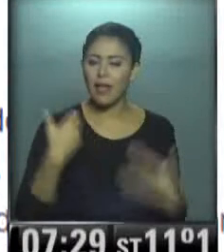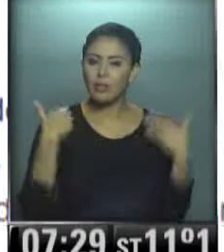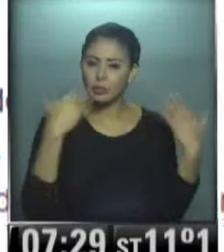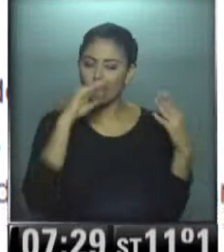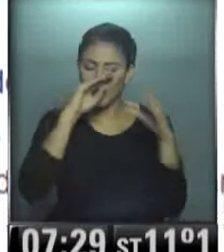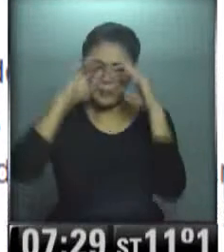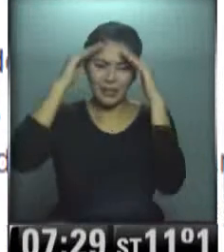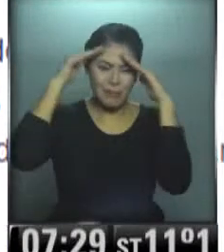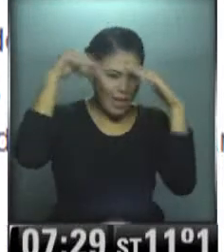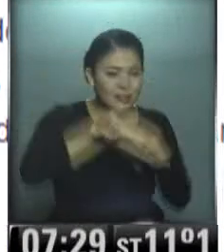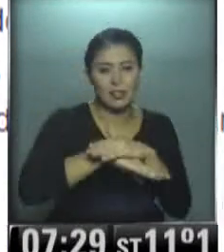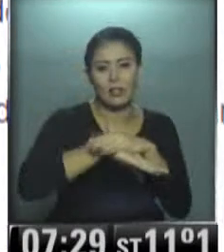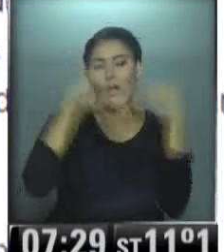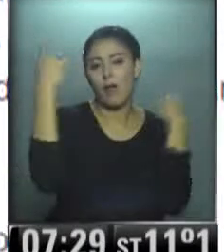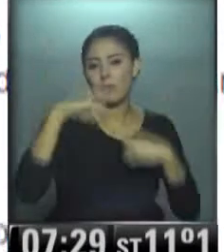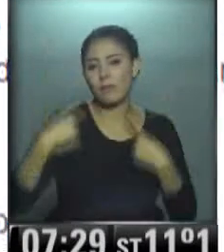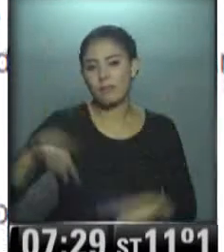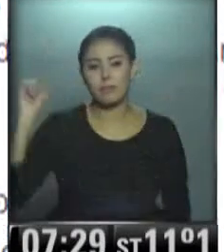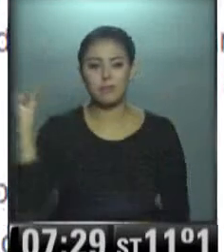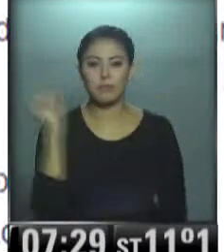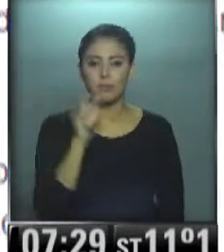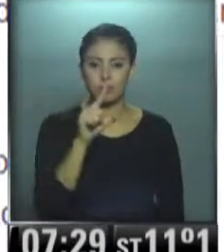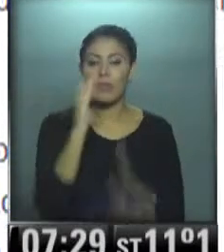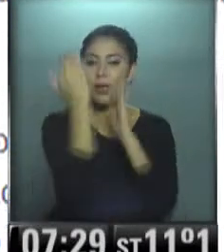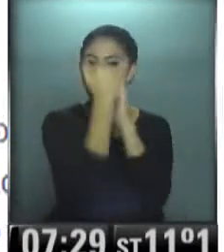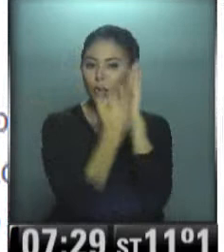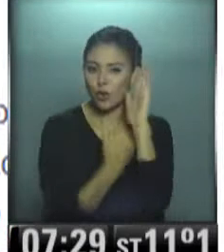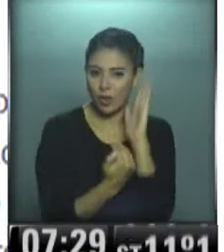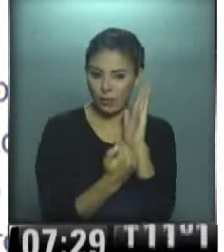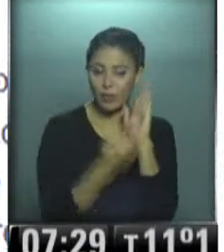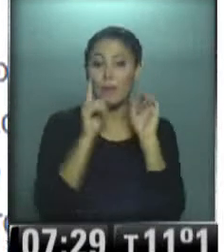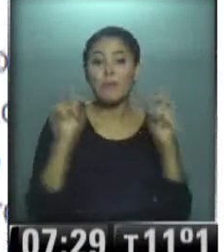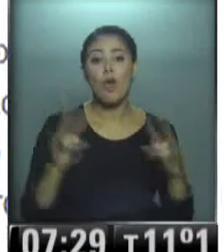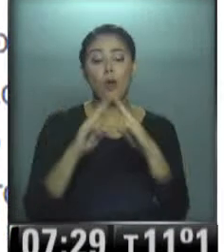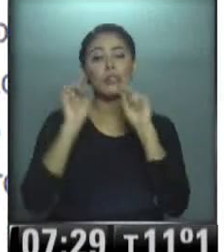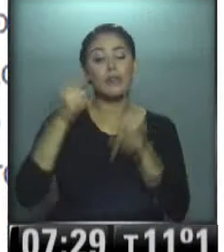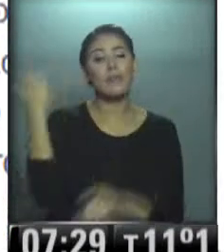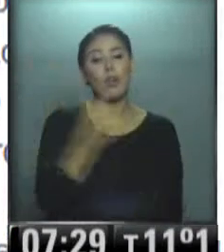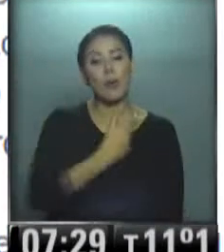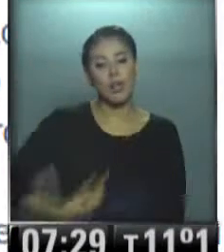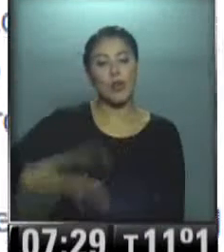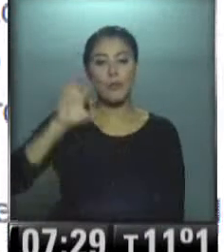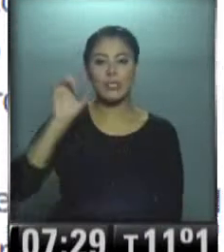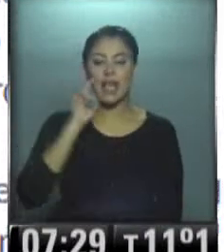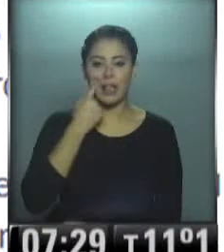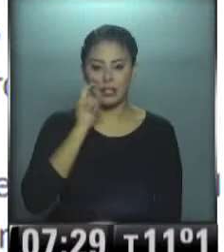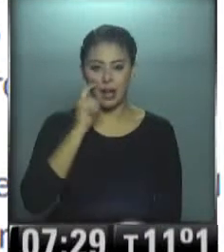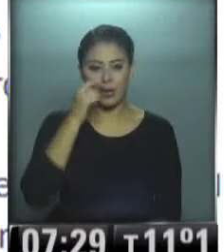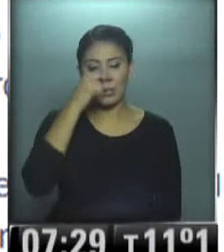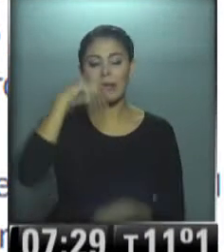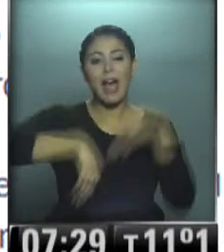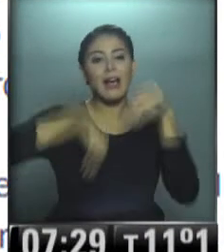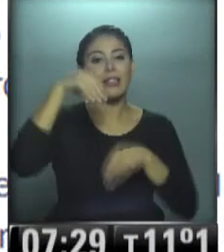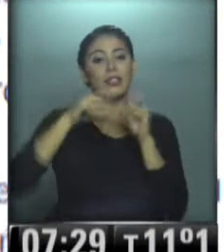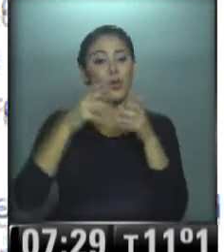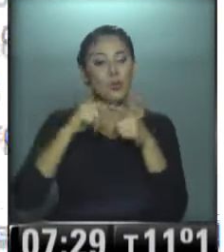imbuido en las características del proyecto. Del encuentro también participó el gobernador de Entre Ríos y precandidato presidencial